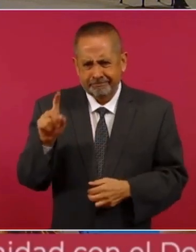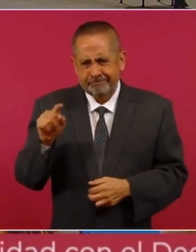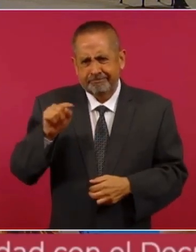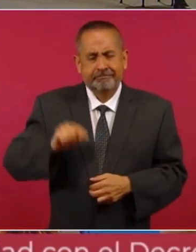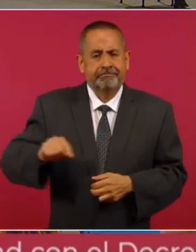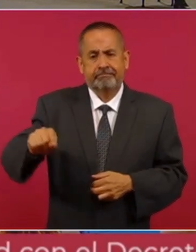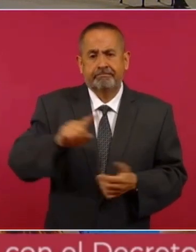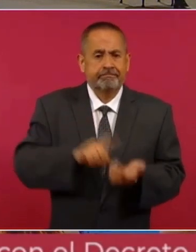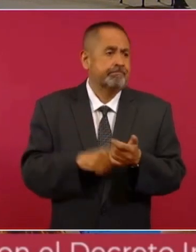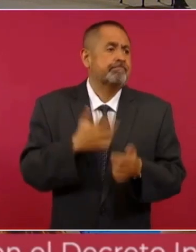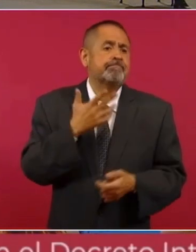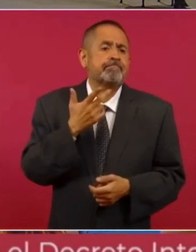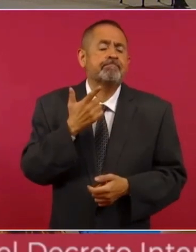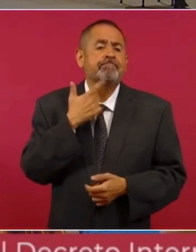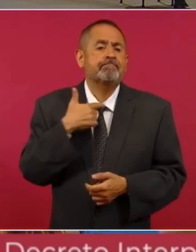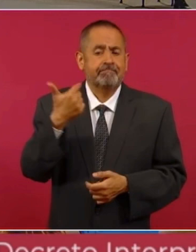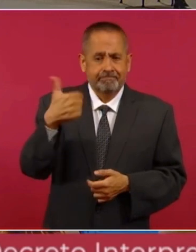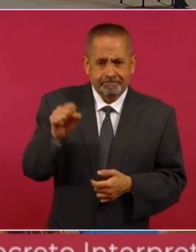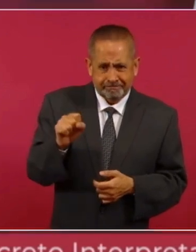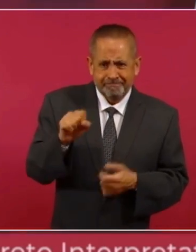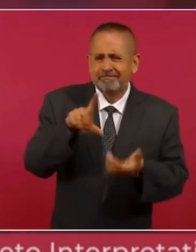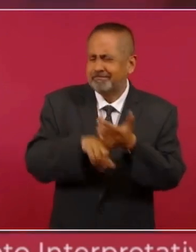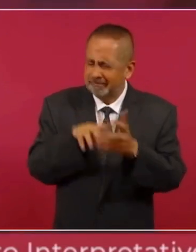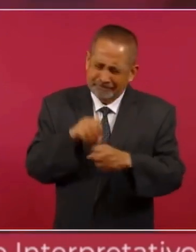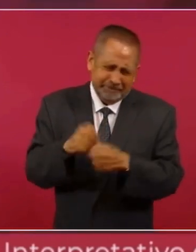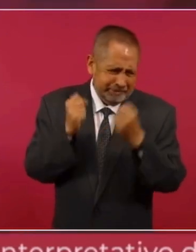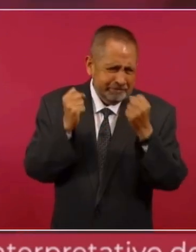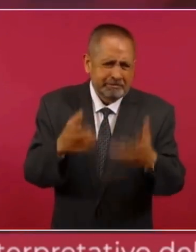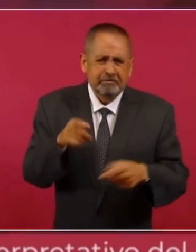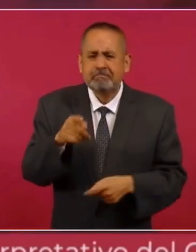gas que es muy importante